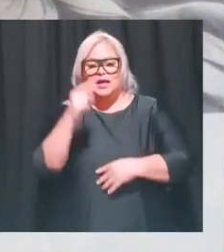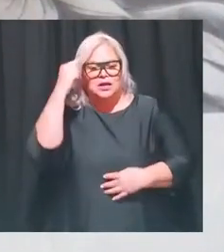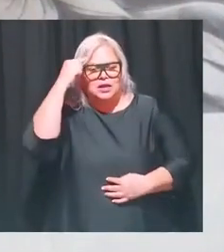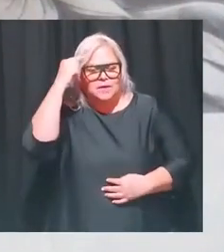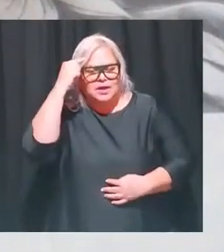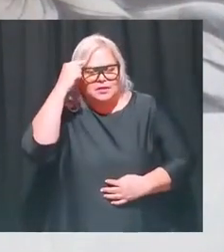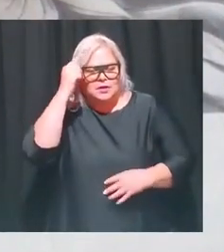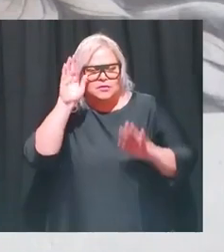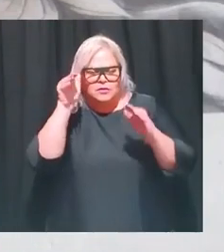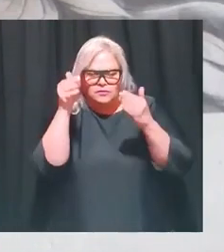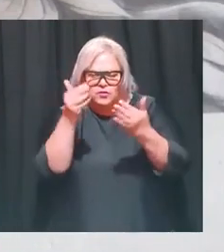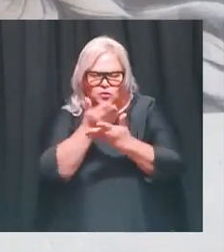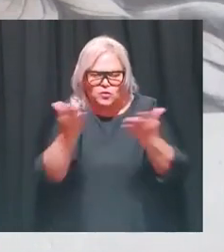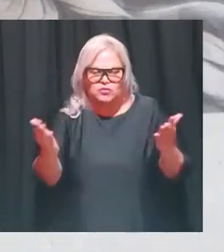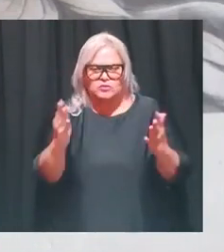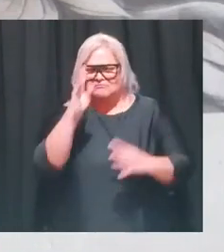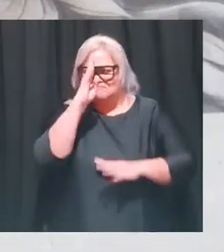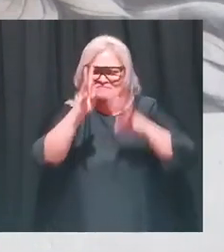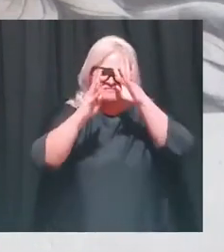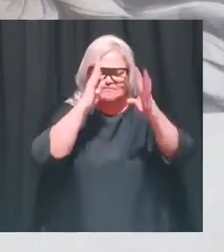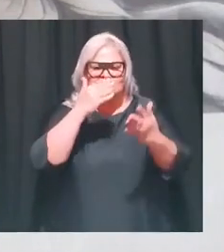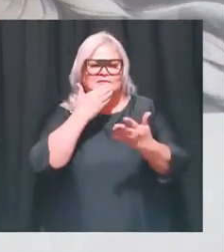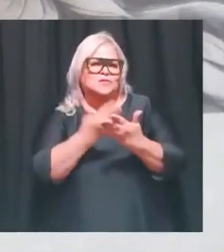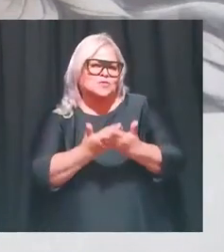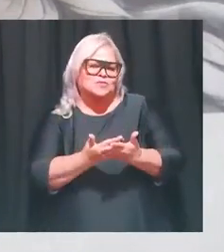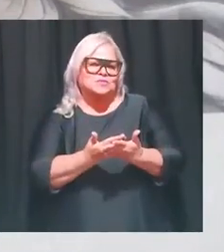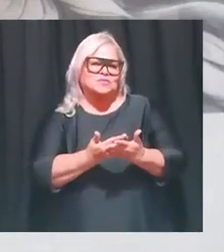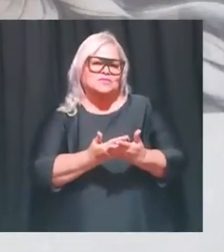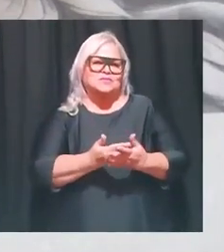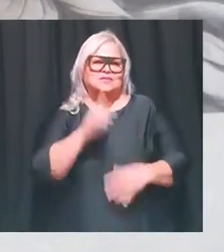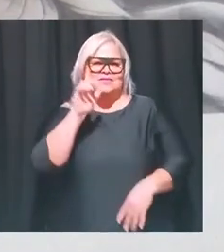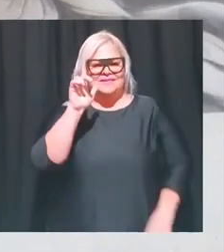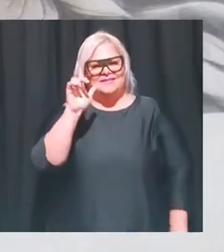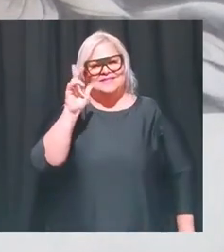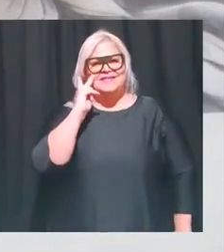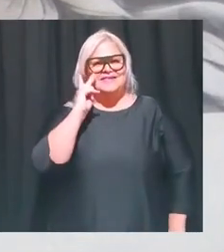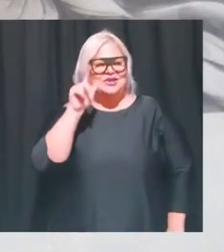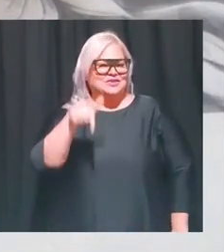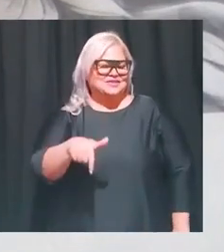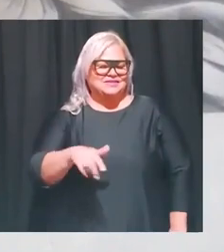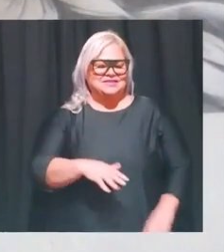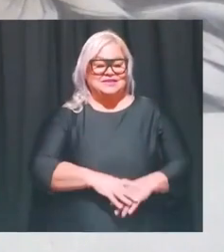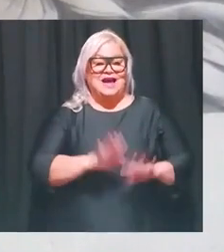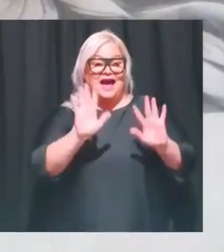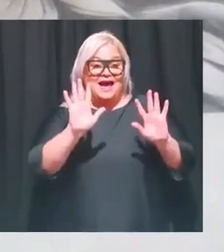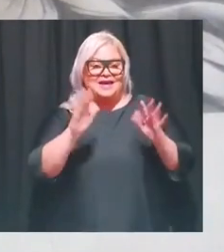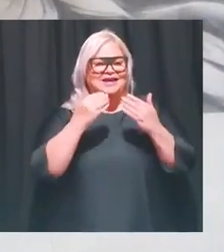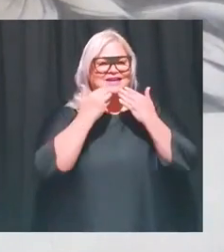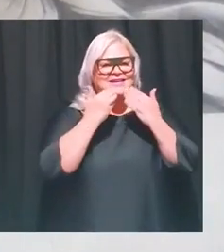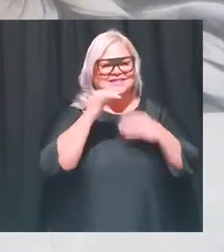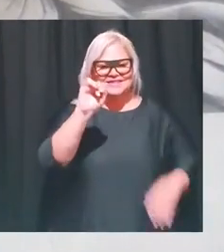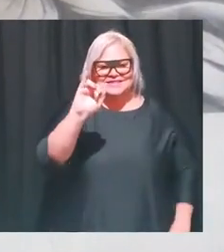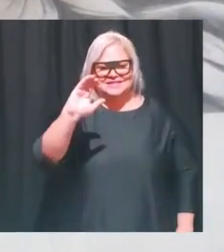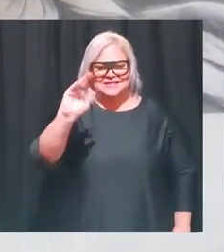cositas como esta y y nos vemos pronto entonces quiero agradecerle al Instituto de